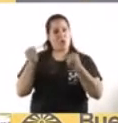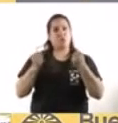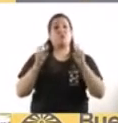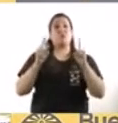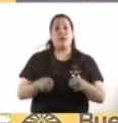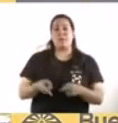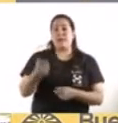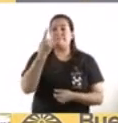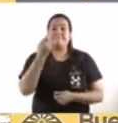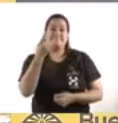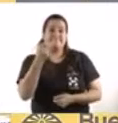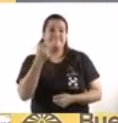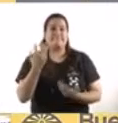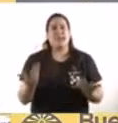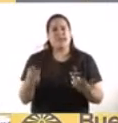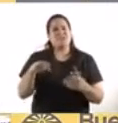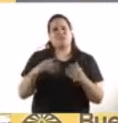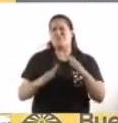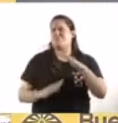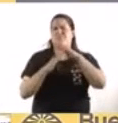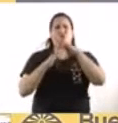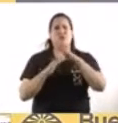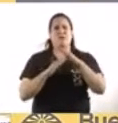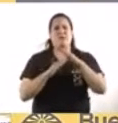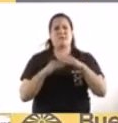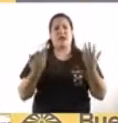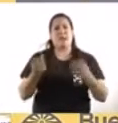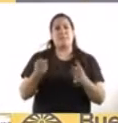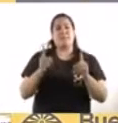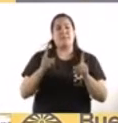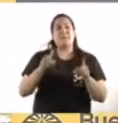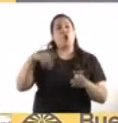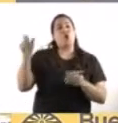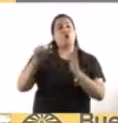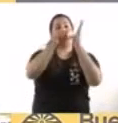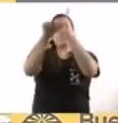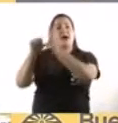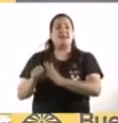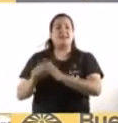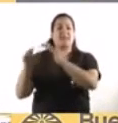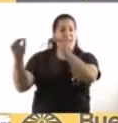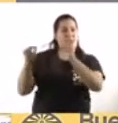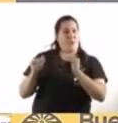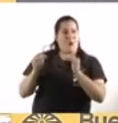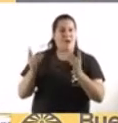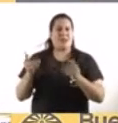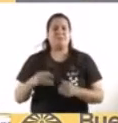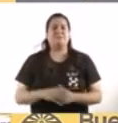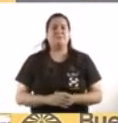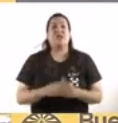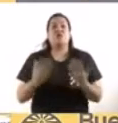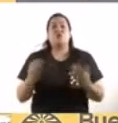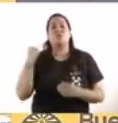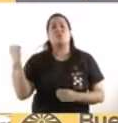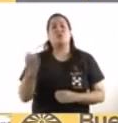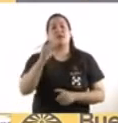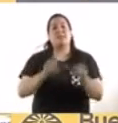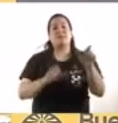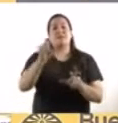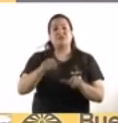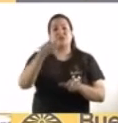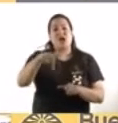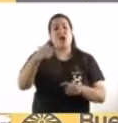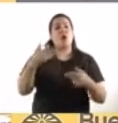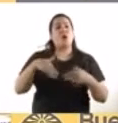la experiencia de otros países. Por eso es tan importante que en esta Semana Santa que viene por delante, a la vuelta a la ciudad de Buenos Aires, se hagan el